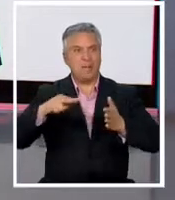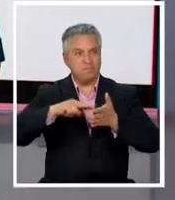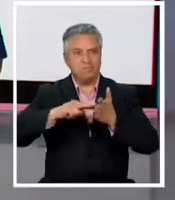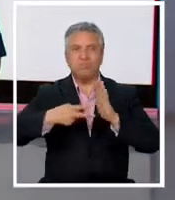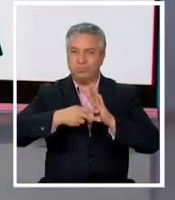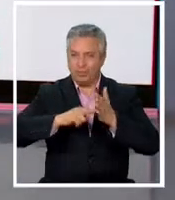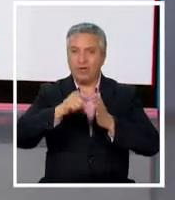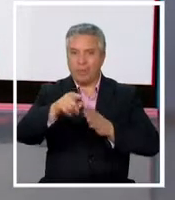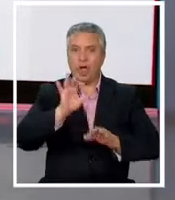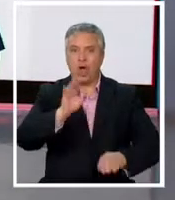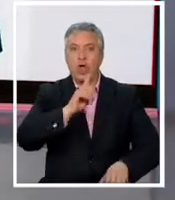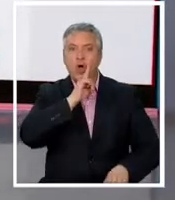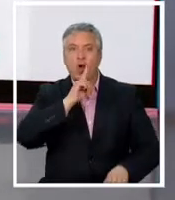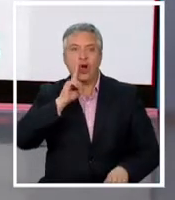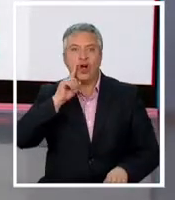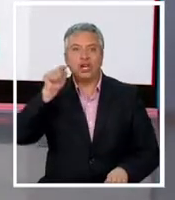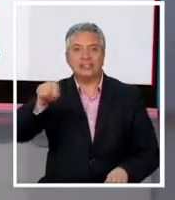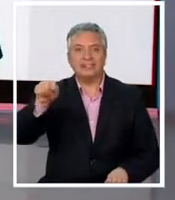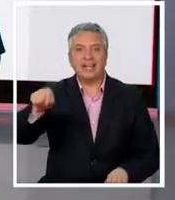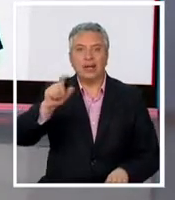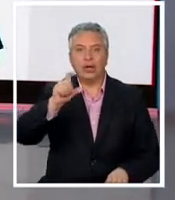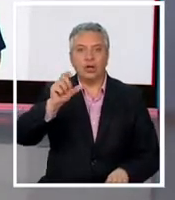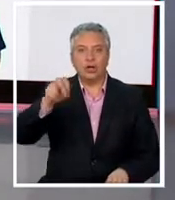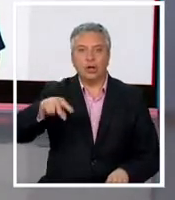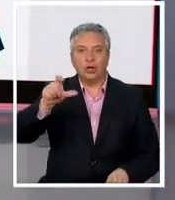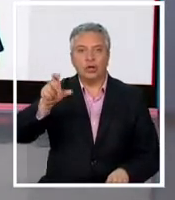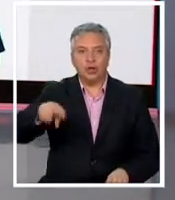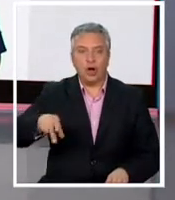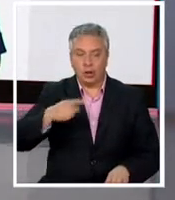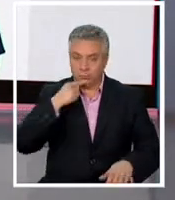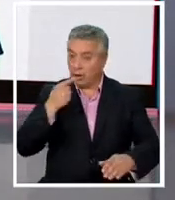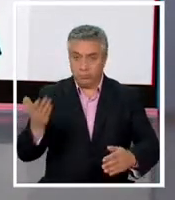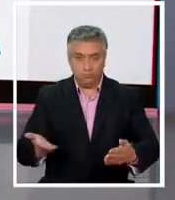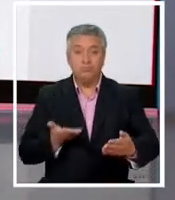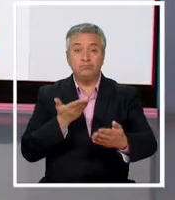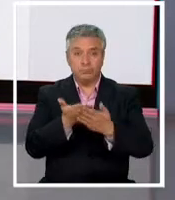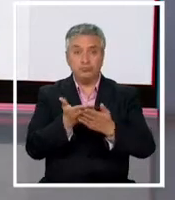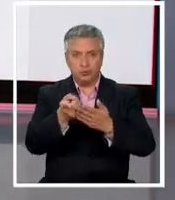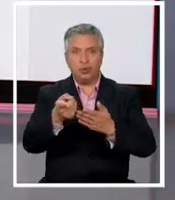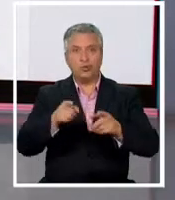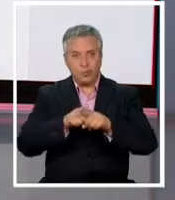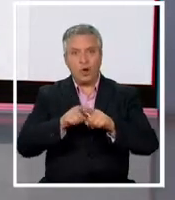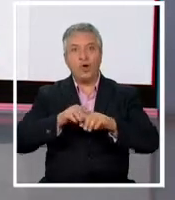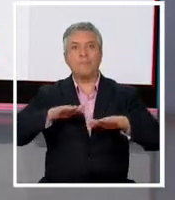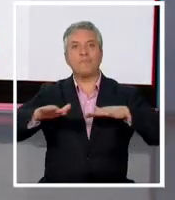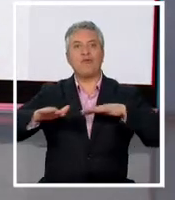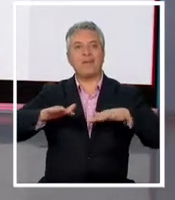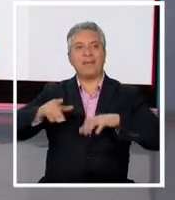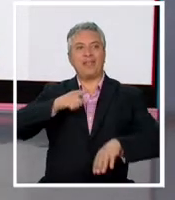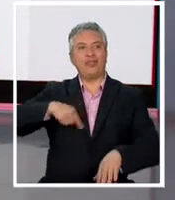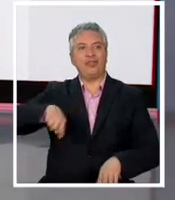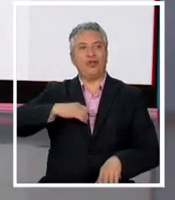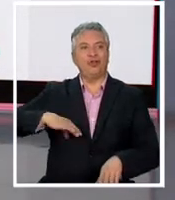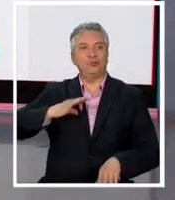Hotel Punta Piqueros en Concon el fallo acogió un recurso interpuesto por un movimiento ciudadano